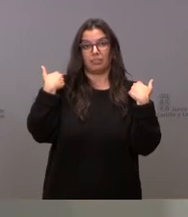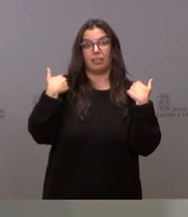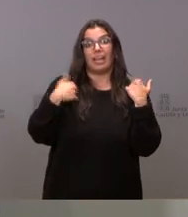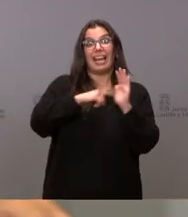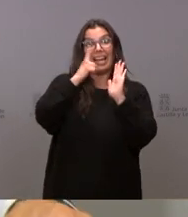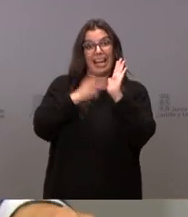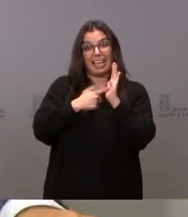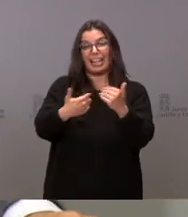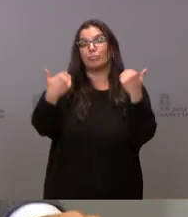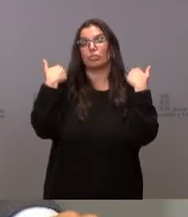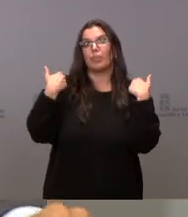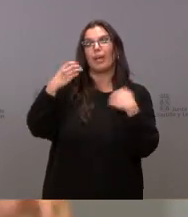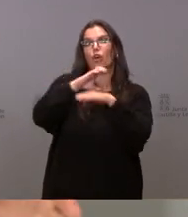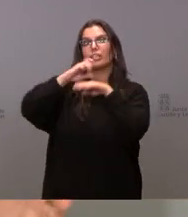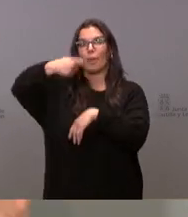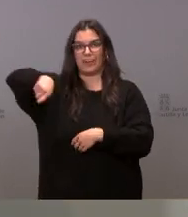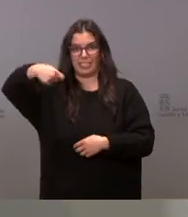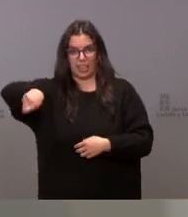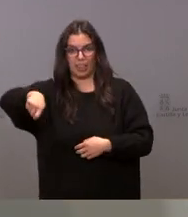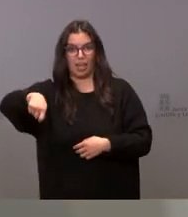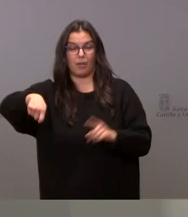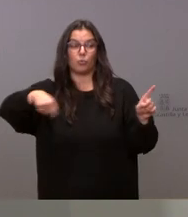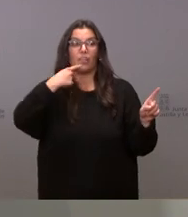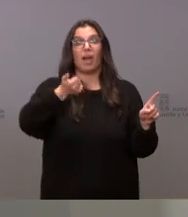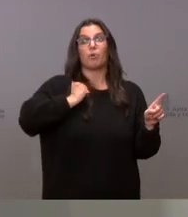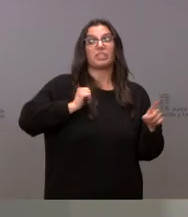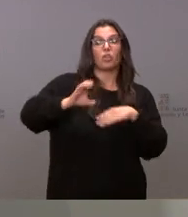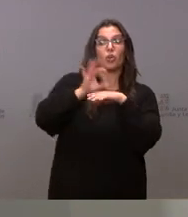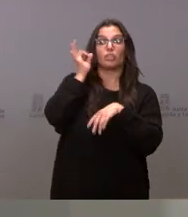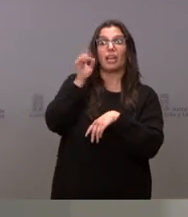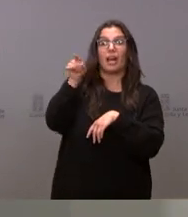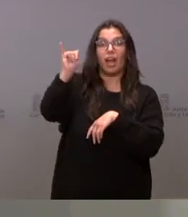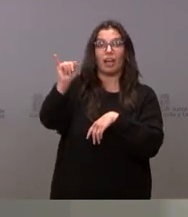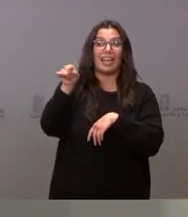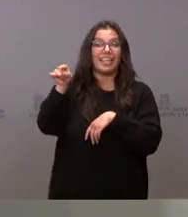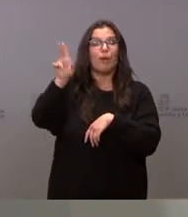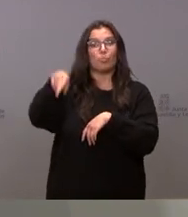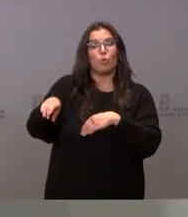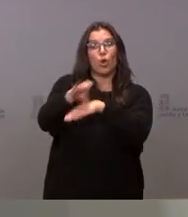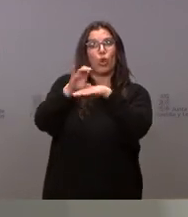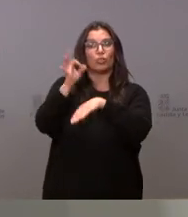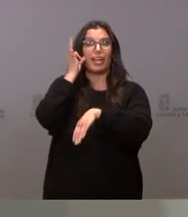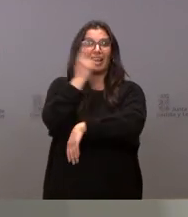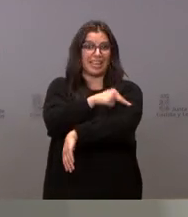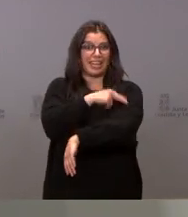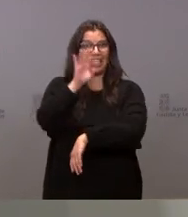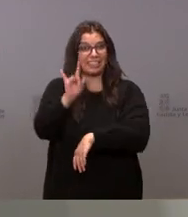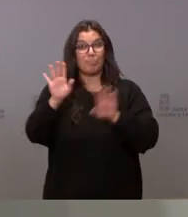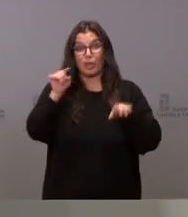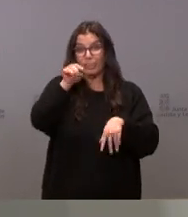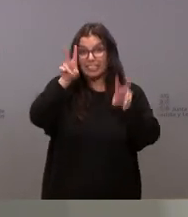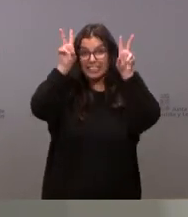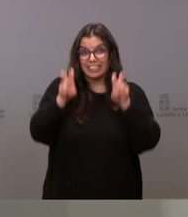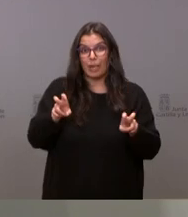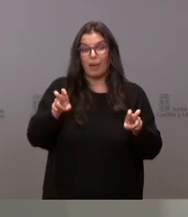presidencia porque ha dicho usted aprovechando que está la consejera si es la consejera es la consejera de sanidad pero en este caso es